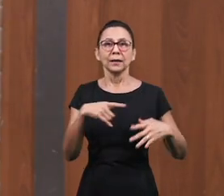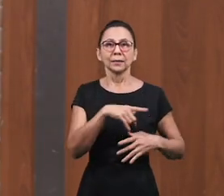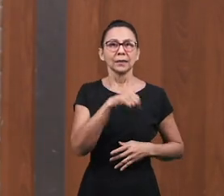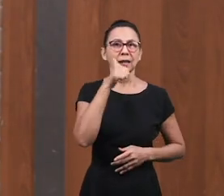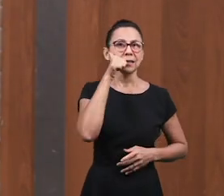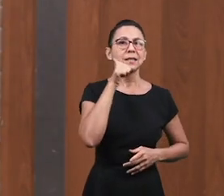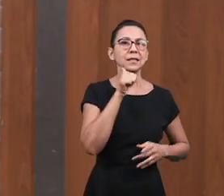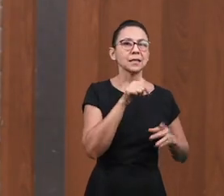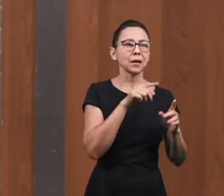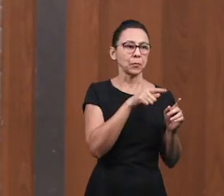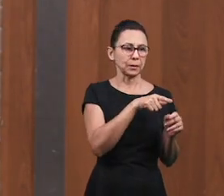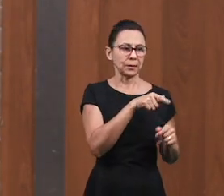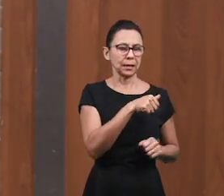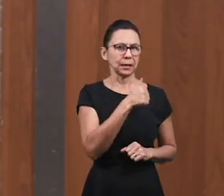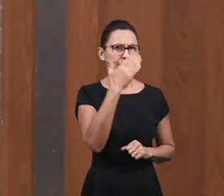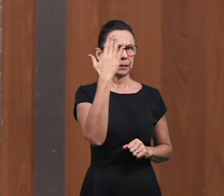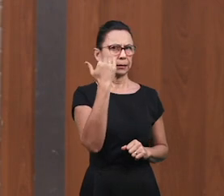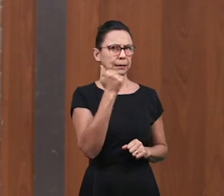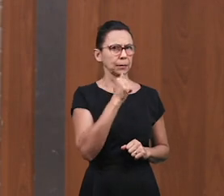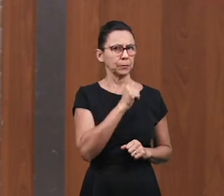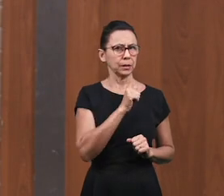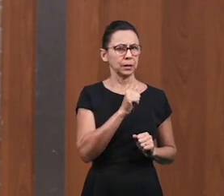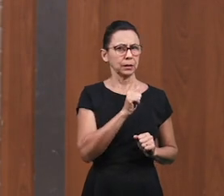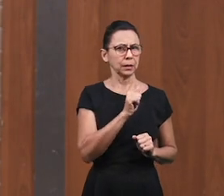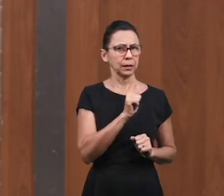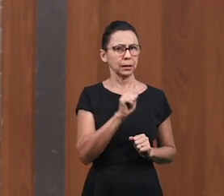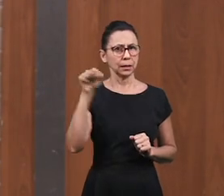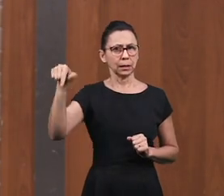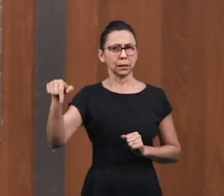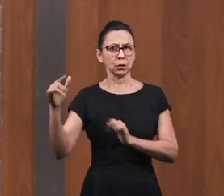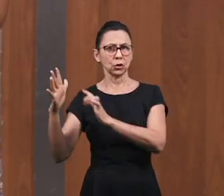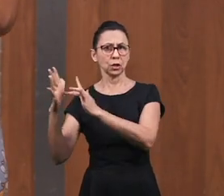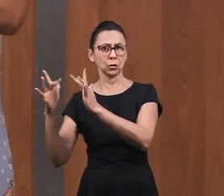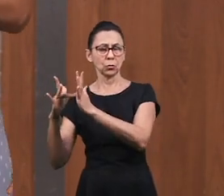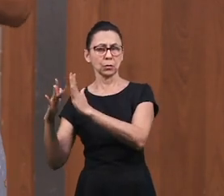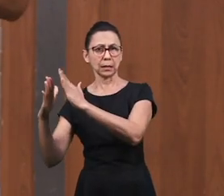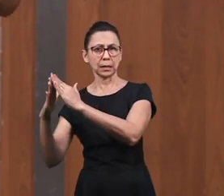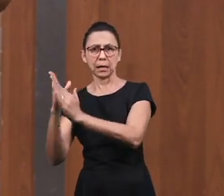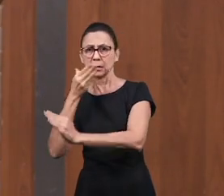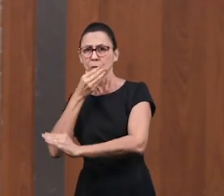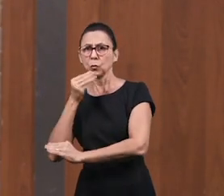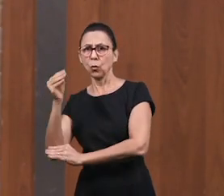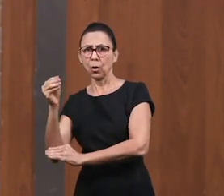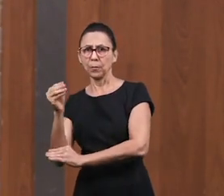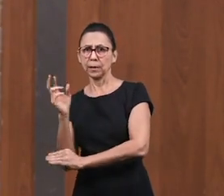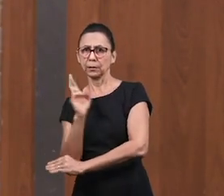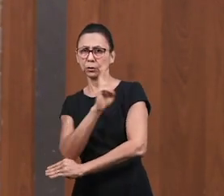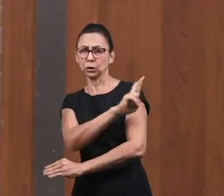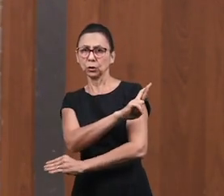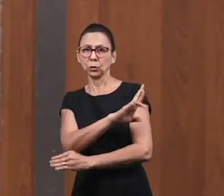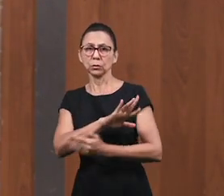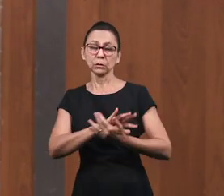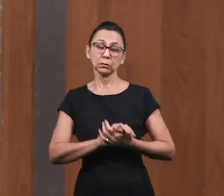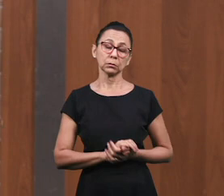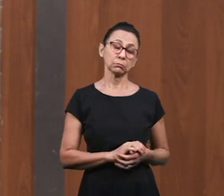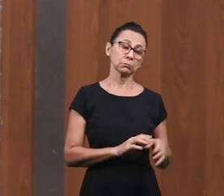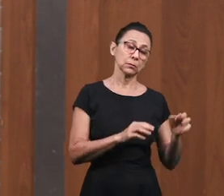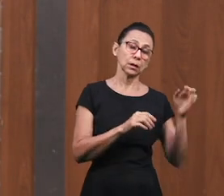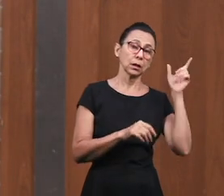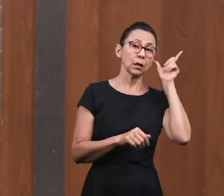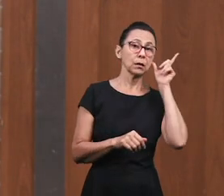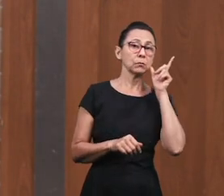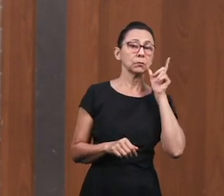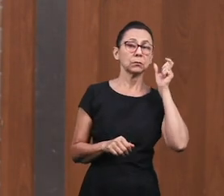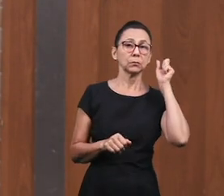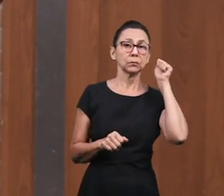Esa mujer Sabiendo que Jesús estaba en la casa del fariseo Vino hasta los pies de Jesús Jesús estaba